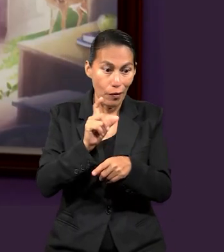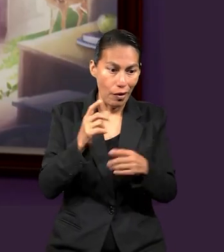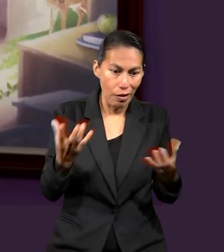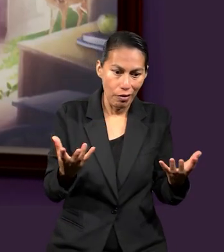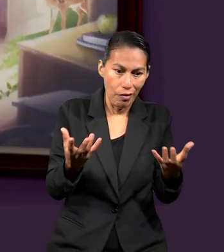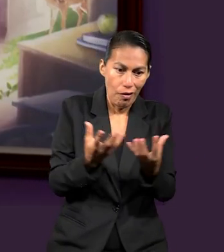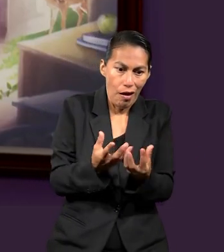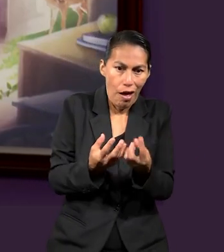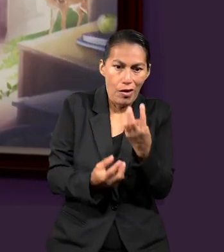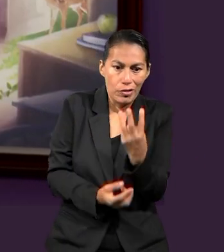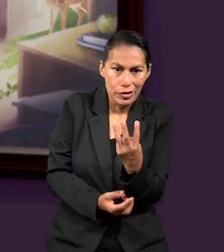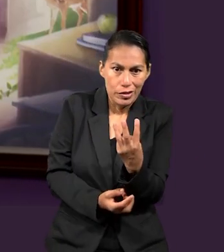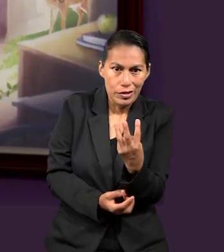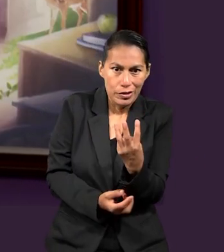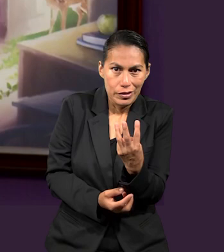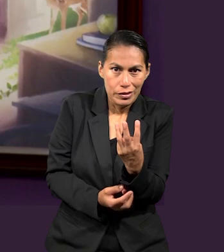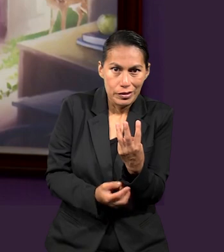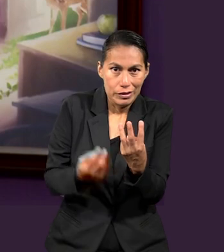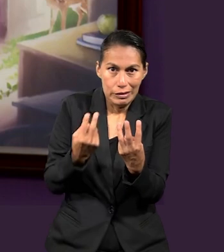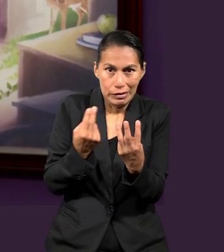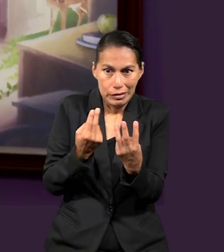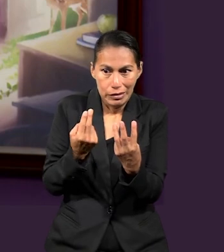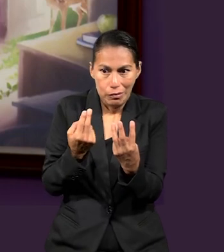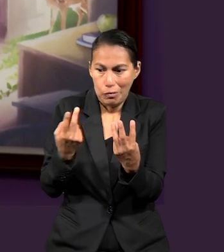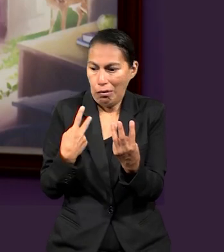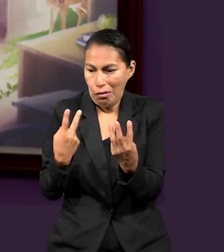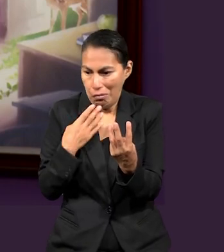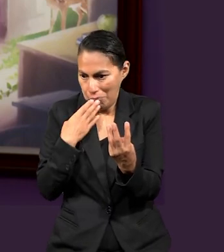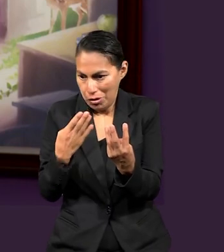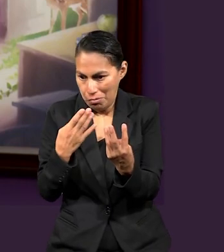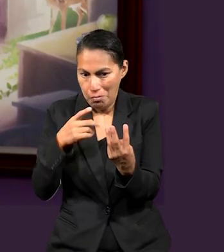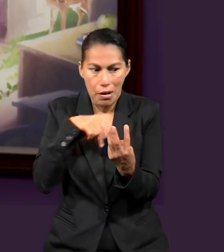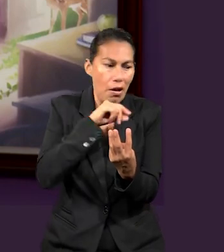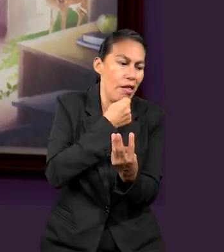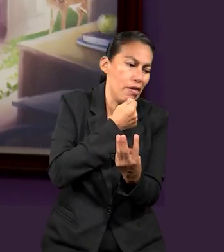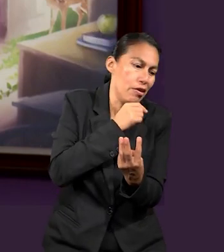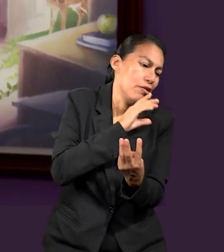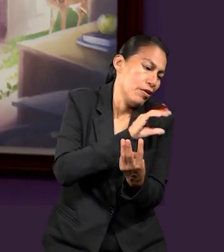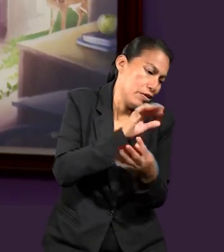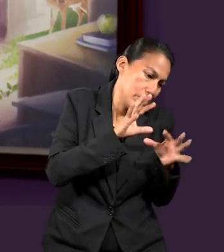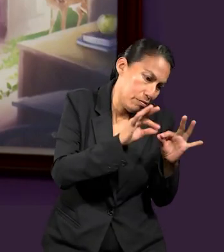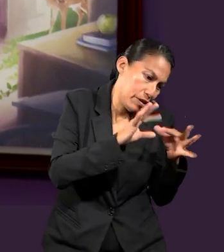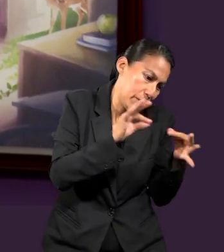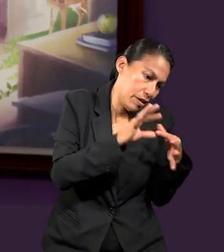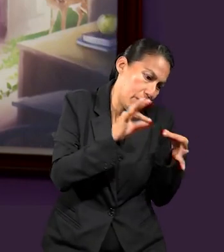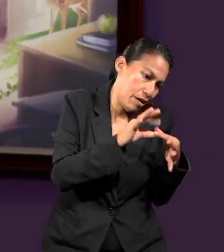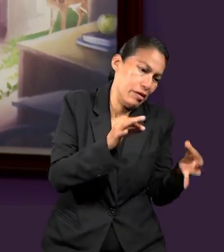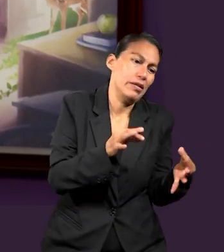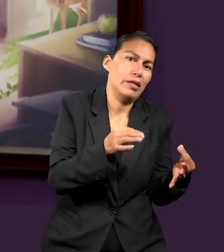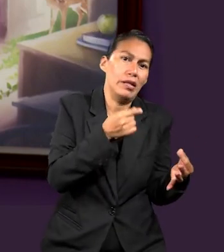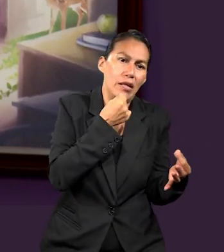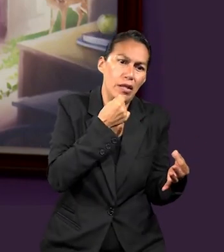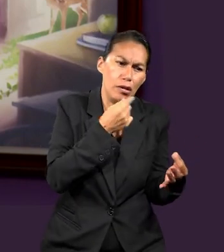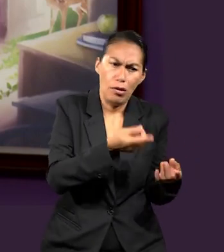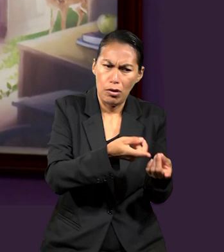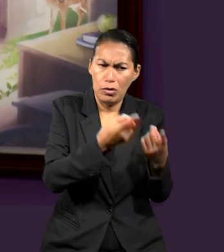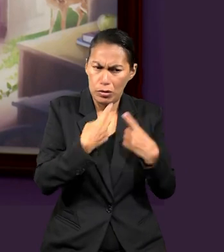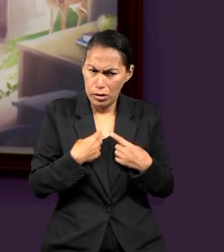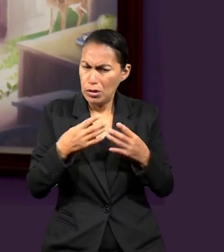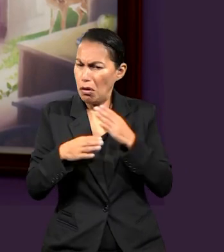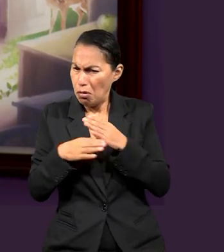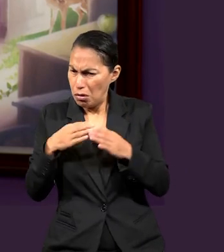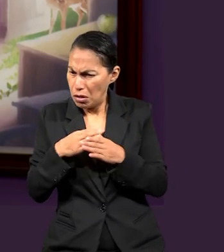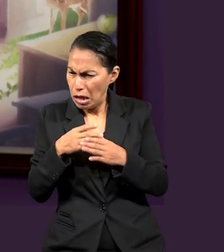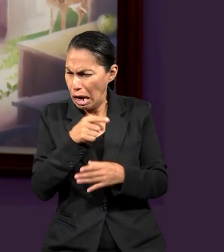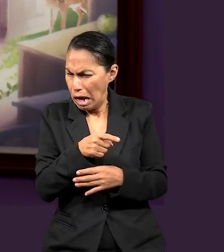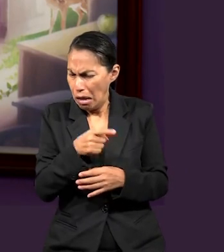leerlo, pues digamos que tenemos que leerlo a nivel de mi esposo y yo, pero tenemos que hacer traducción a nuestro hijo. Y nuestro hijo nos hace también